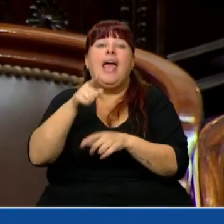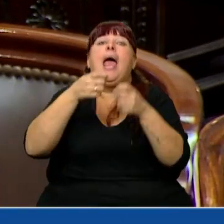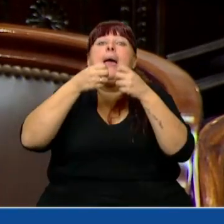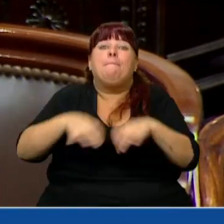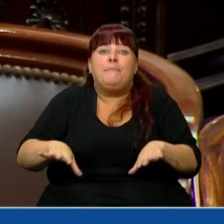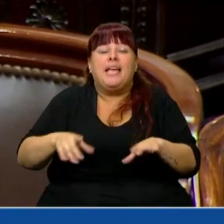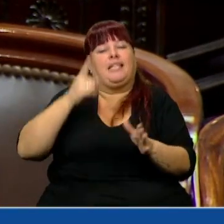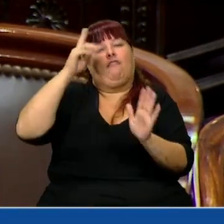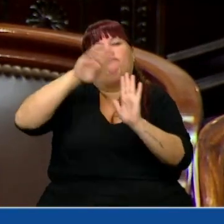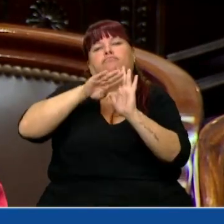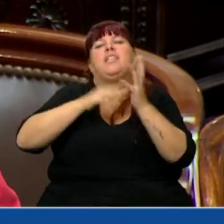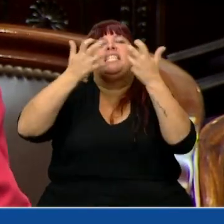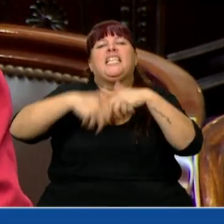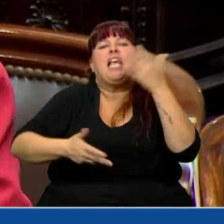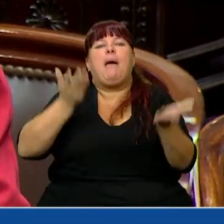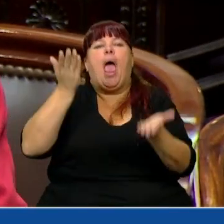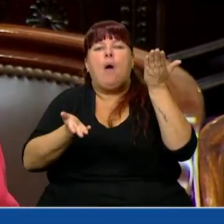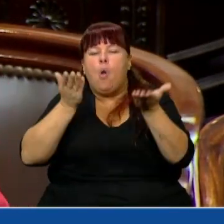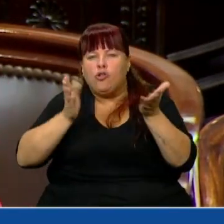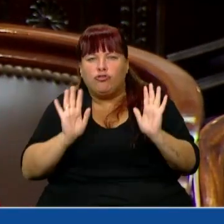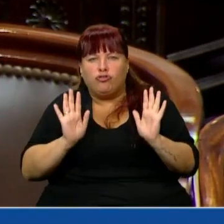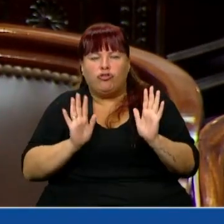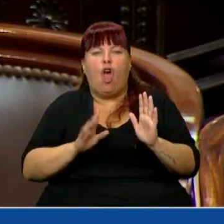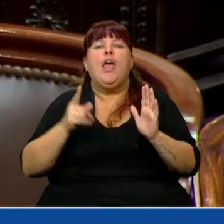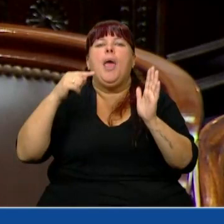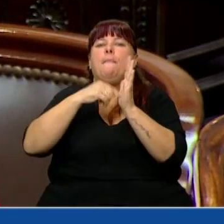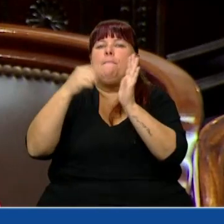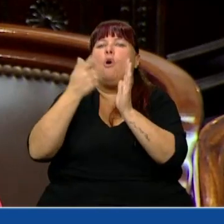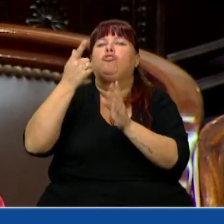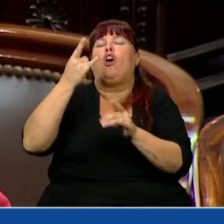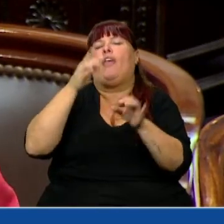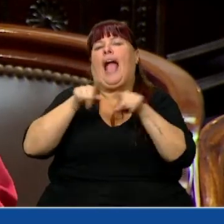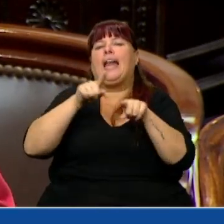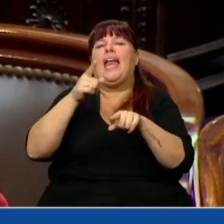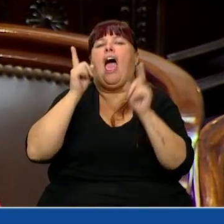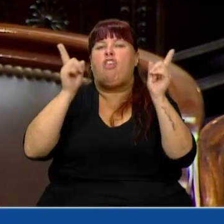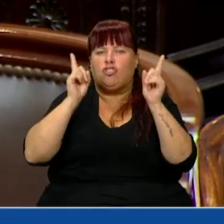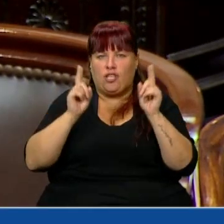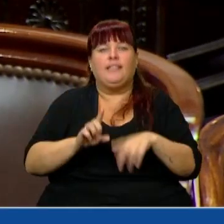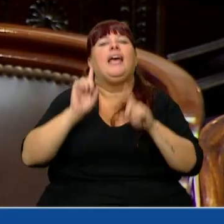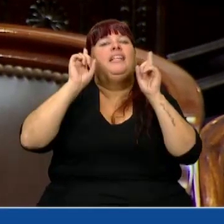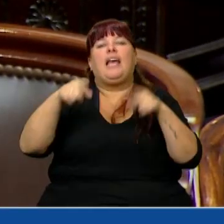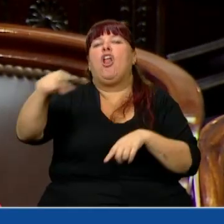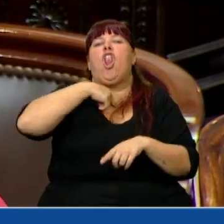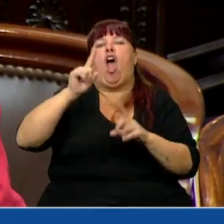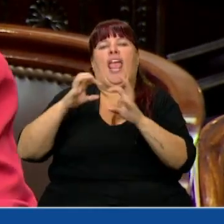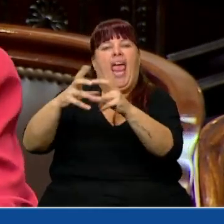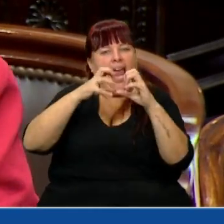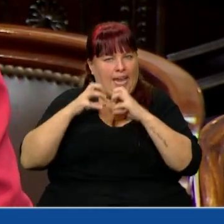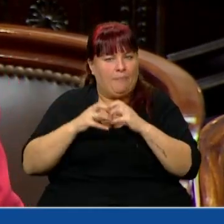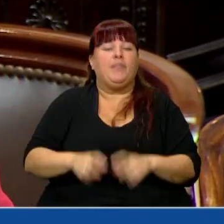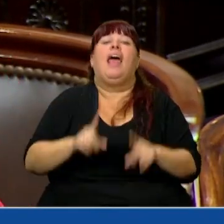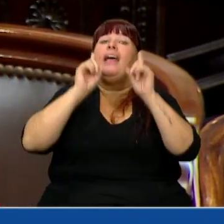comienza por establecer un sistema de evaluación y acreditación de la carrera docente, que también se niegan a discutir.